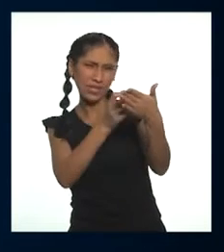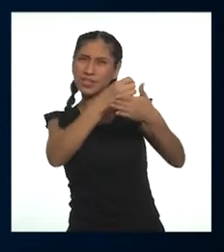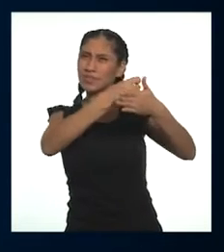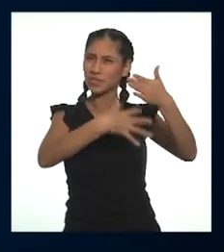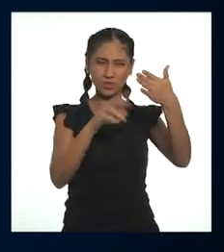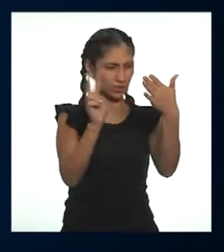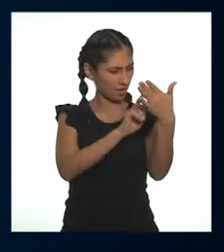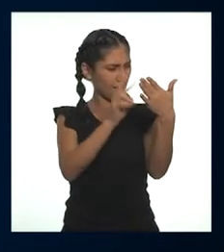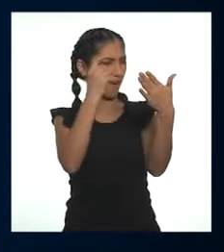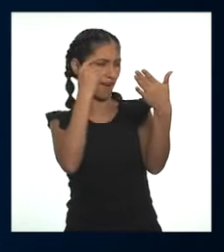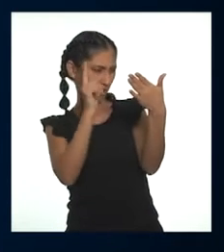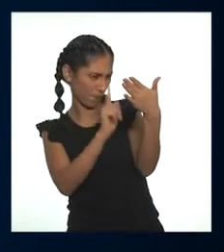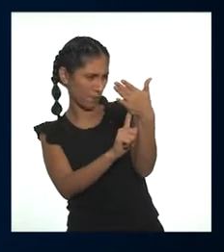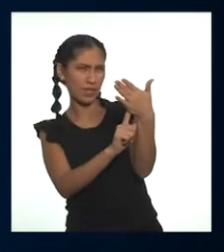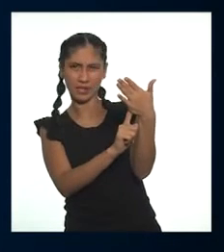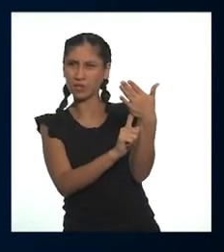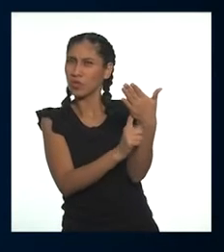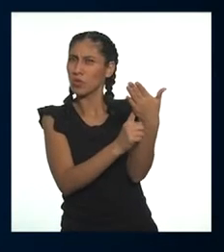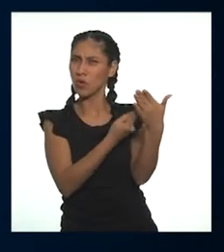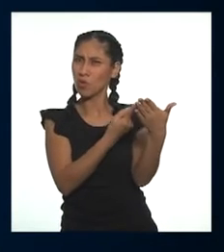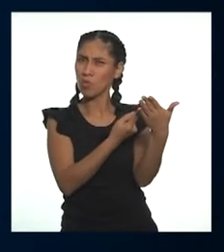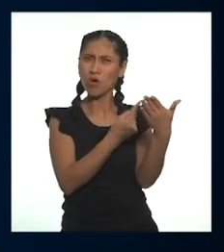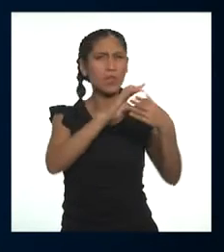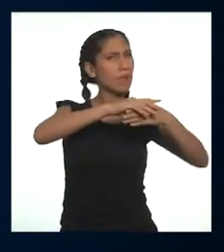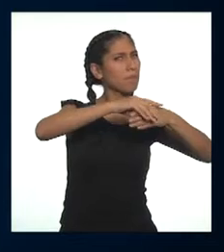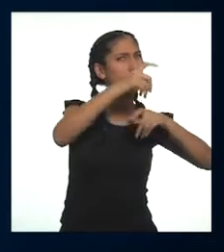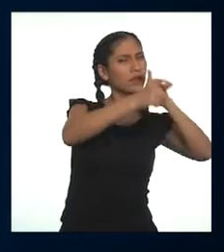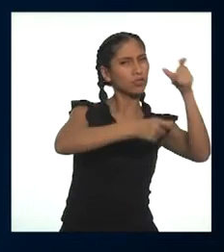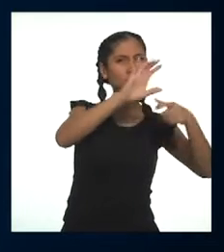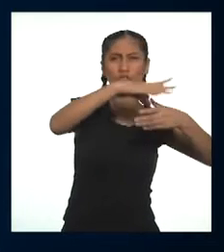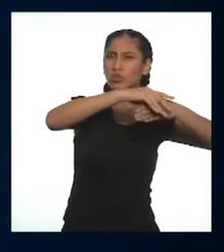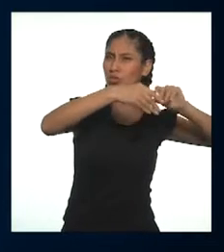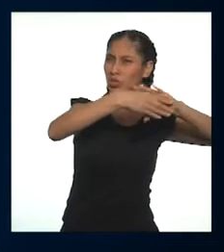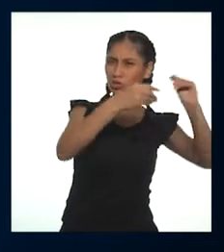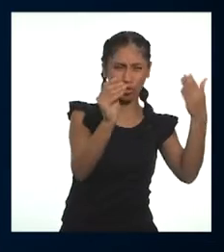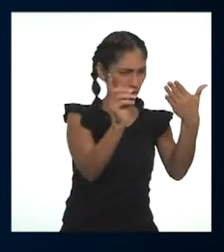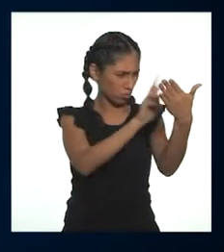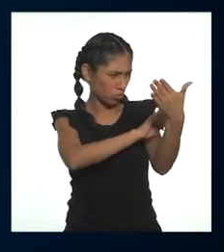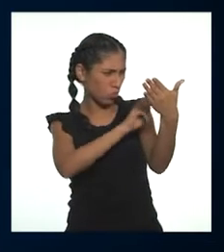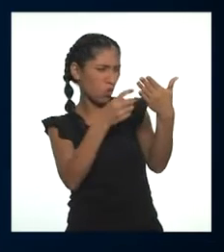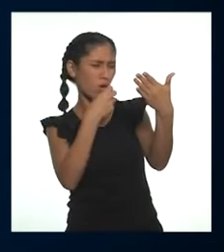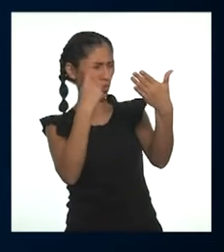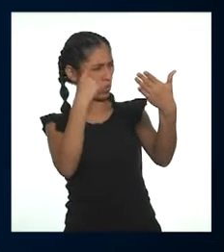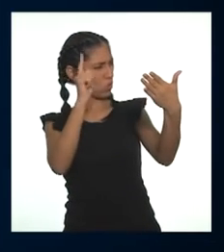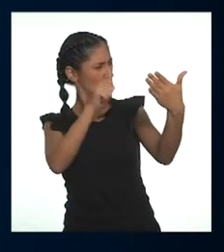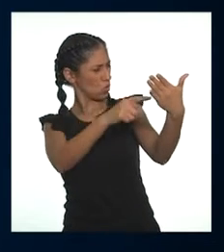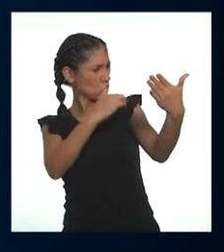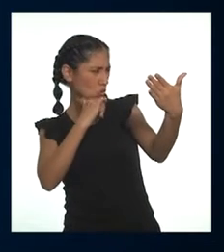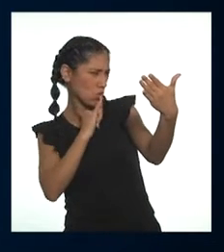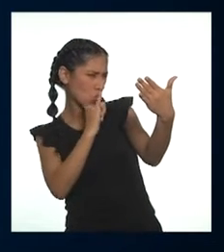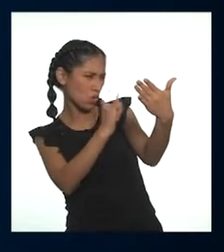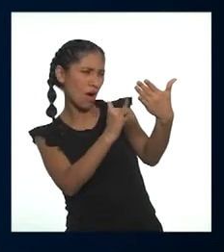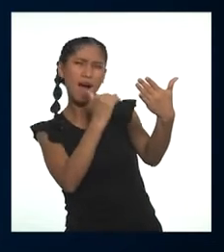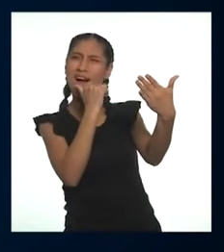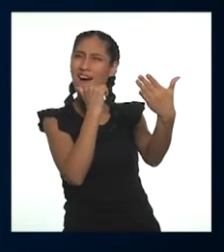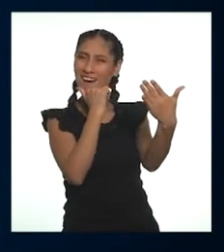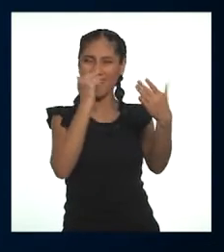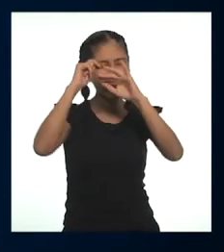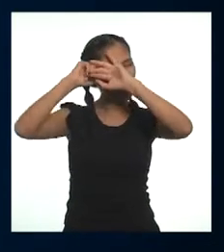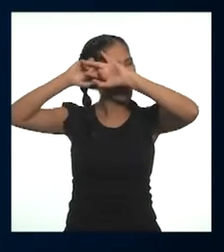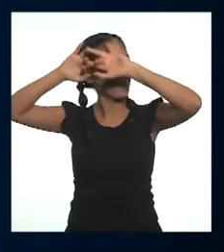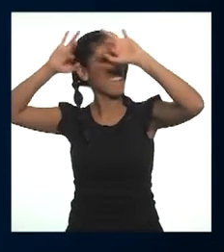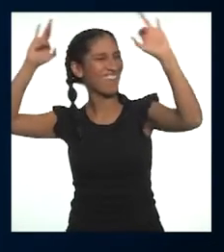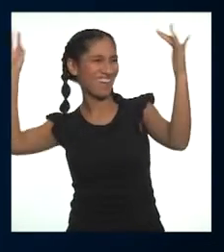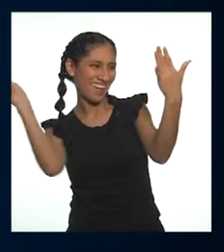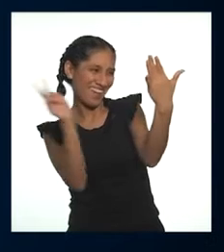leeremos textos que nos permitirán conocer otros mundos y personajes, identificarnos con ellos, imaginar, soñar